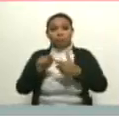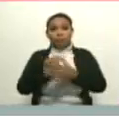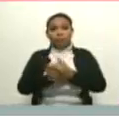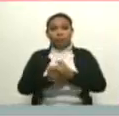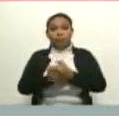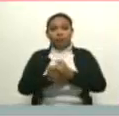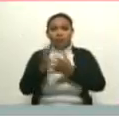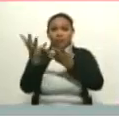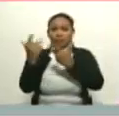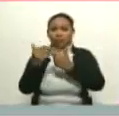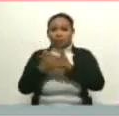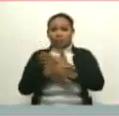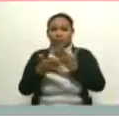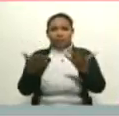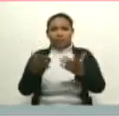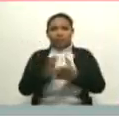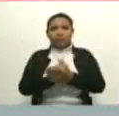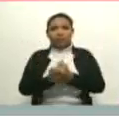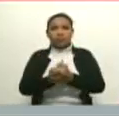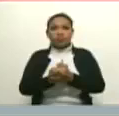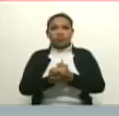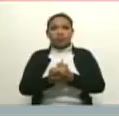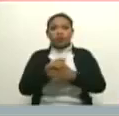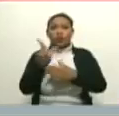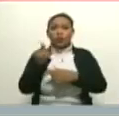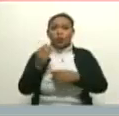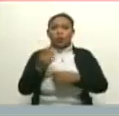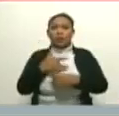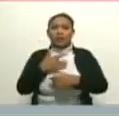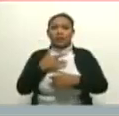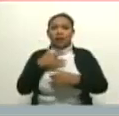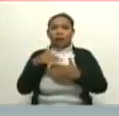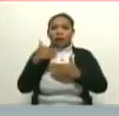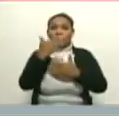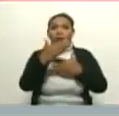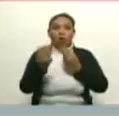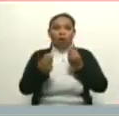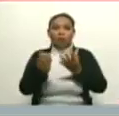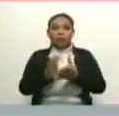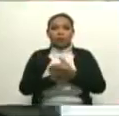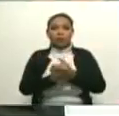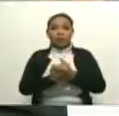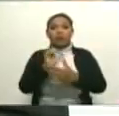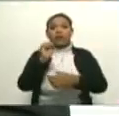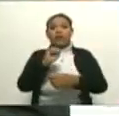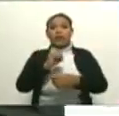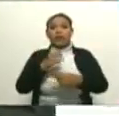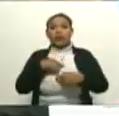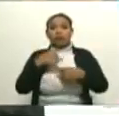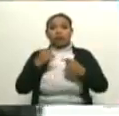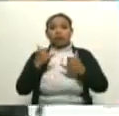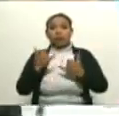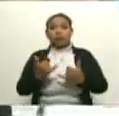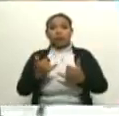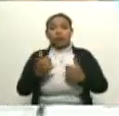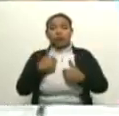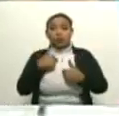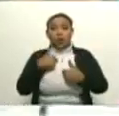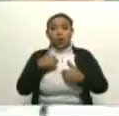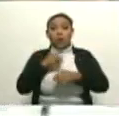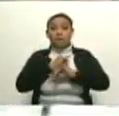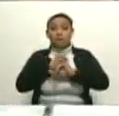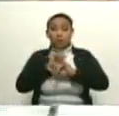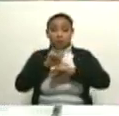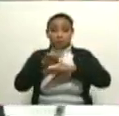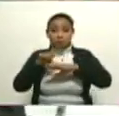¿qué me cuenta? ¿Cómo te sentiste después? Bueno, inmediatamente, como le dije, inmediatamente salí del quirófano